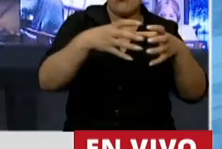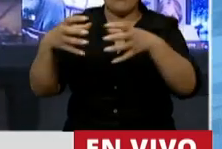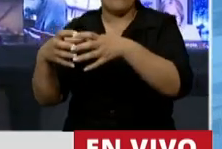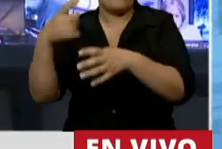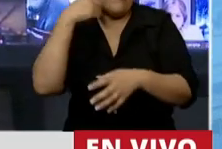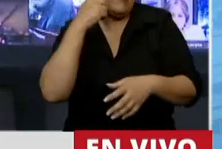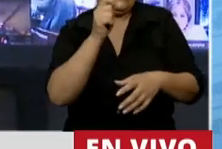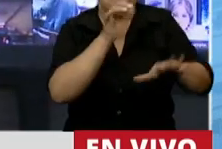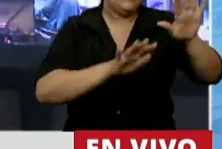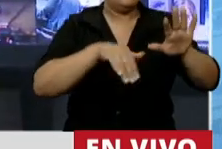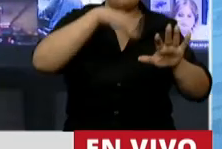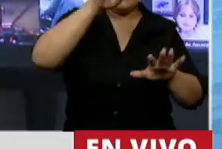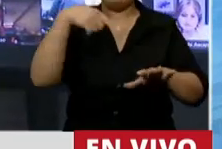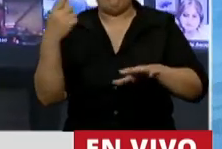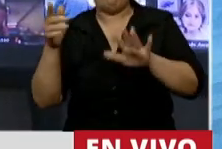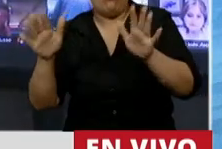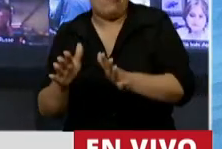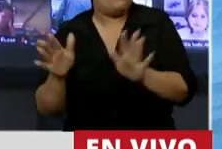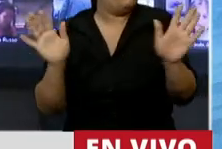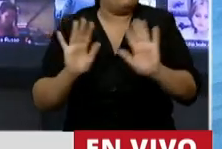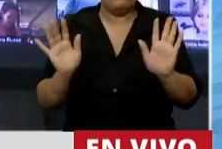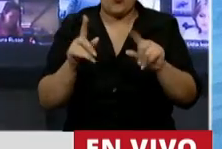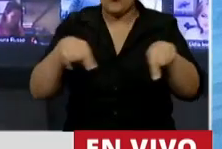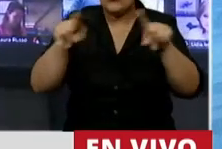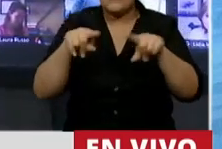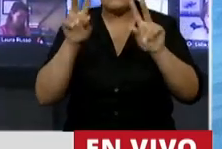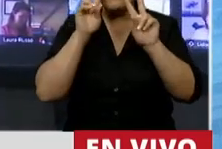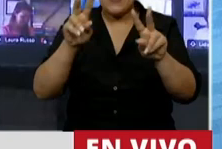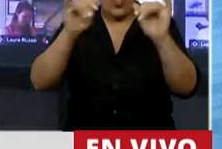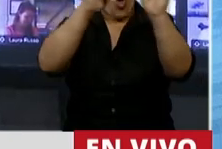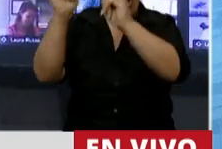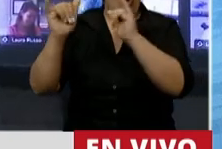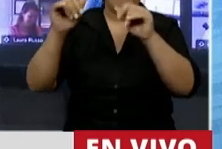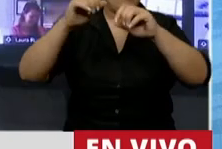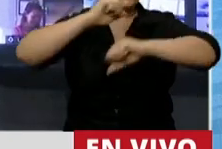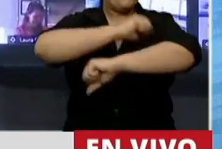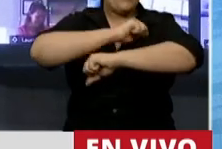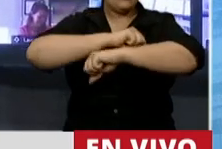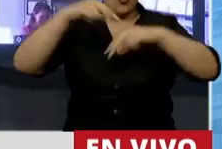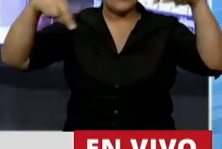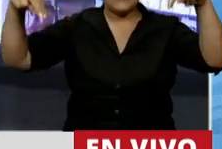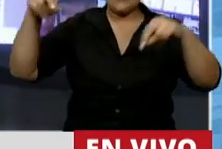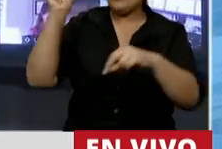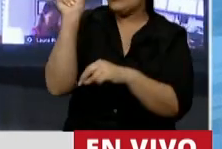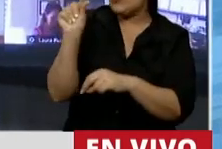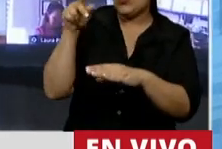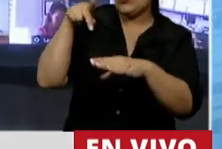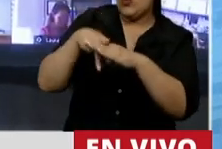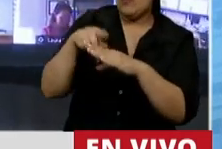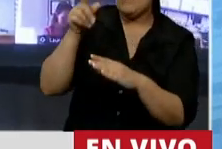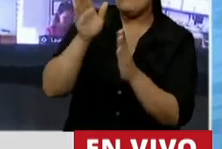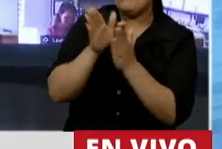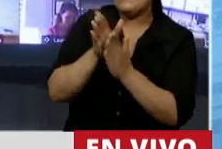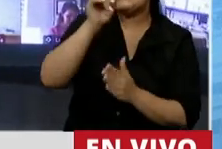es el que hizo más. Miren, si ustedes miran, y le digo a los jóvenes que están en el balcón, la enorme cantidad de